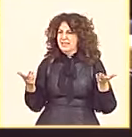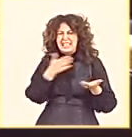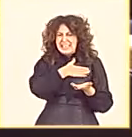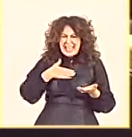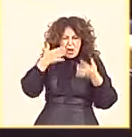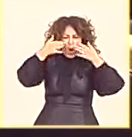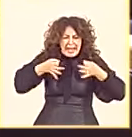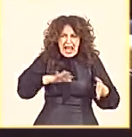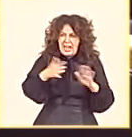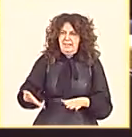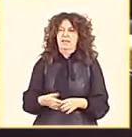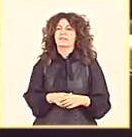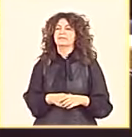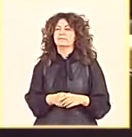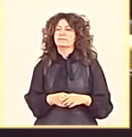realidades.